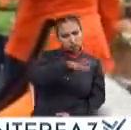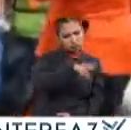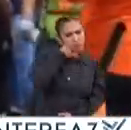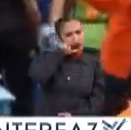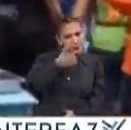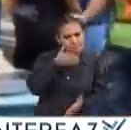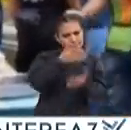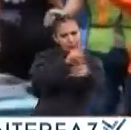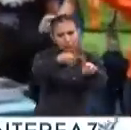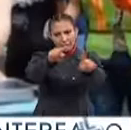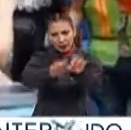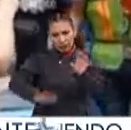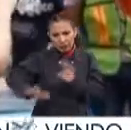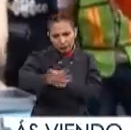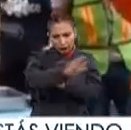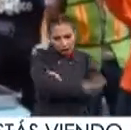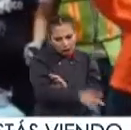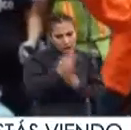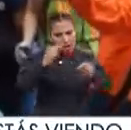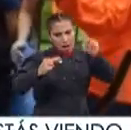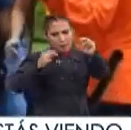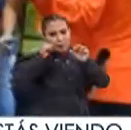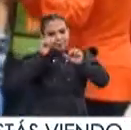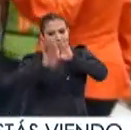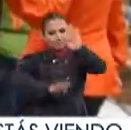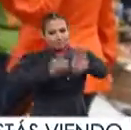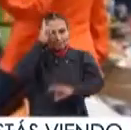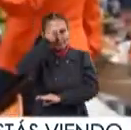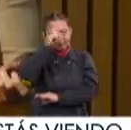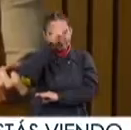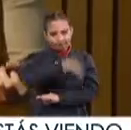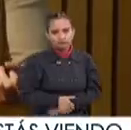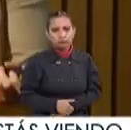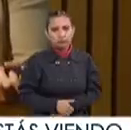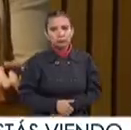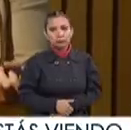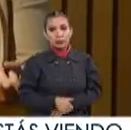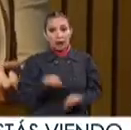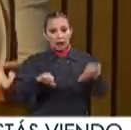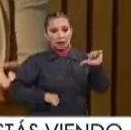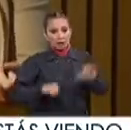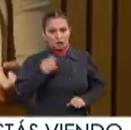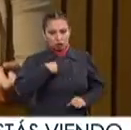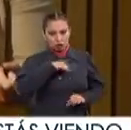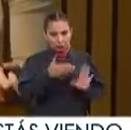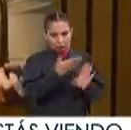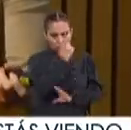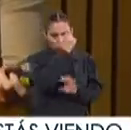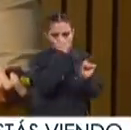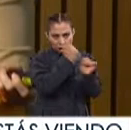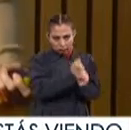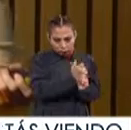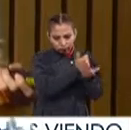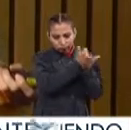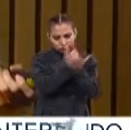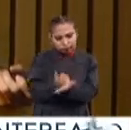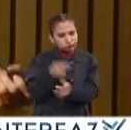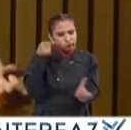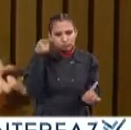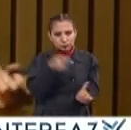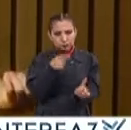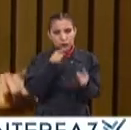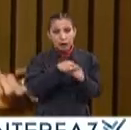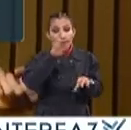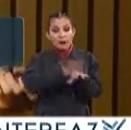Actúa en diferentes aspectos y niveles de atención psicológica La serie de acciones que realizamos el año pasado Tiene que ver